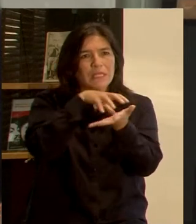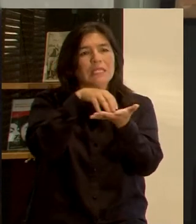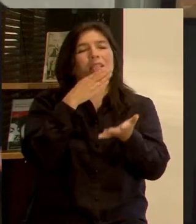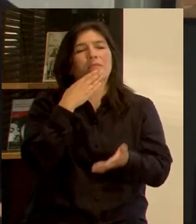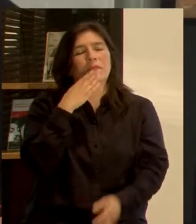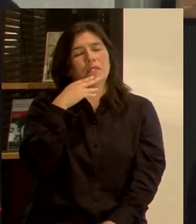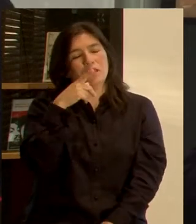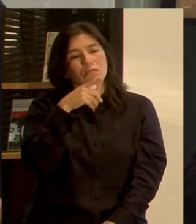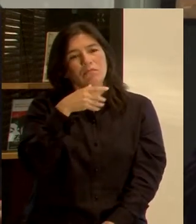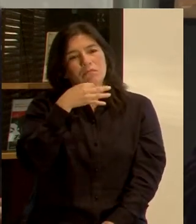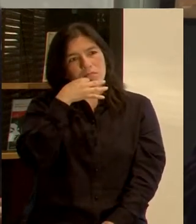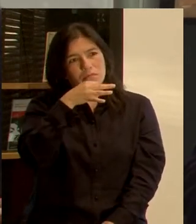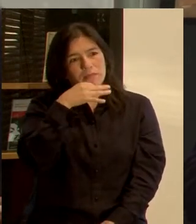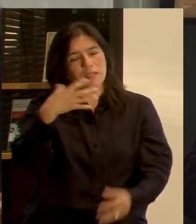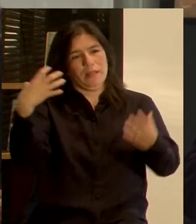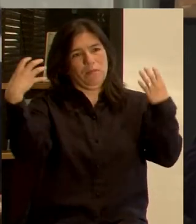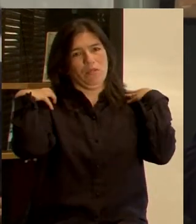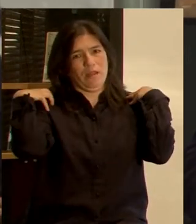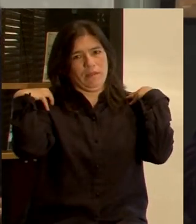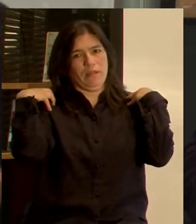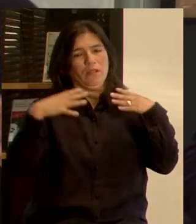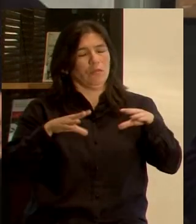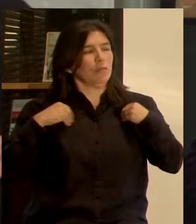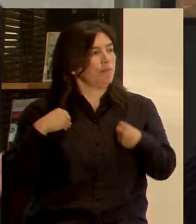cuentas? Muchas gracias, Arturo.